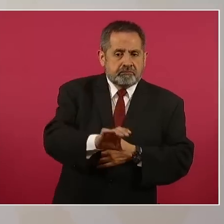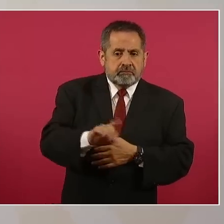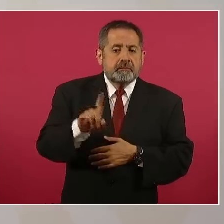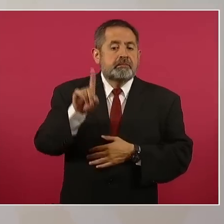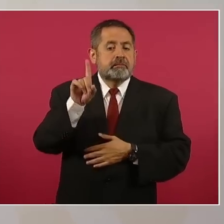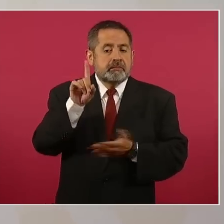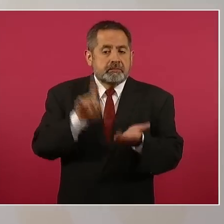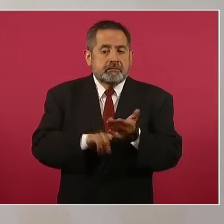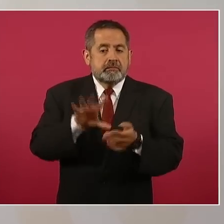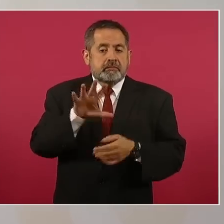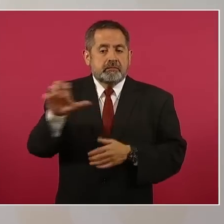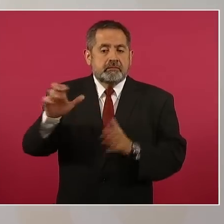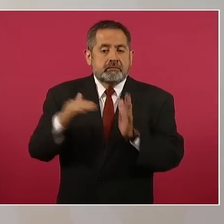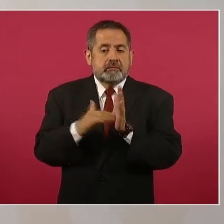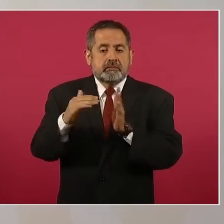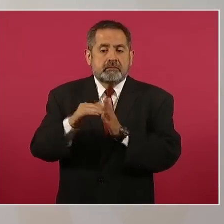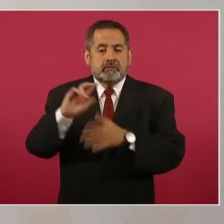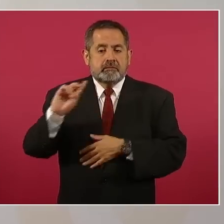millones de dólares.